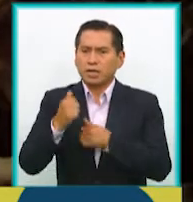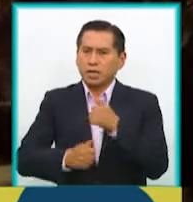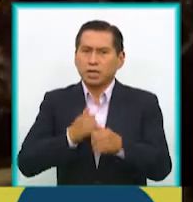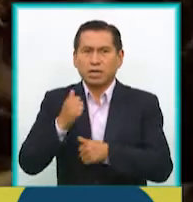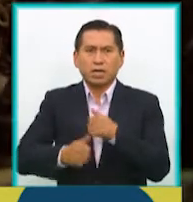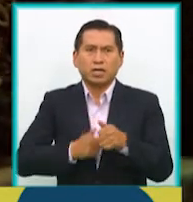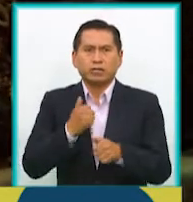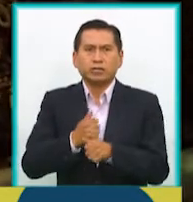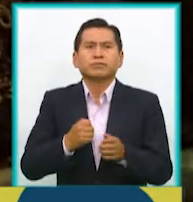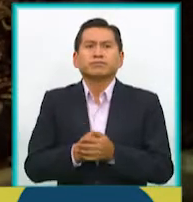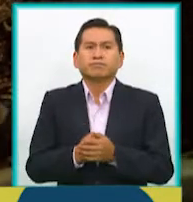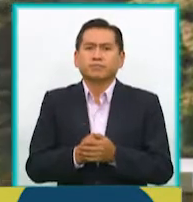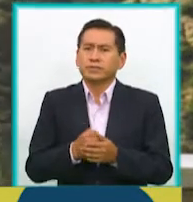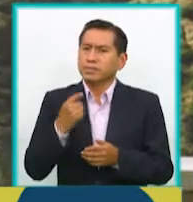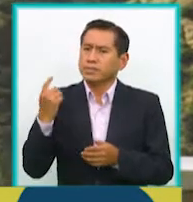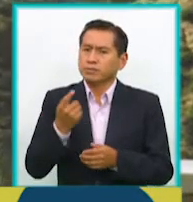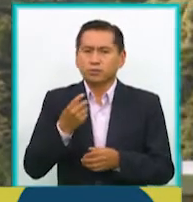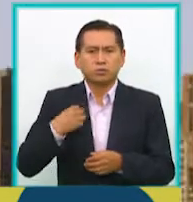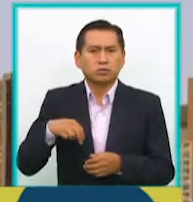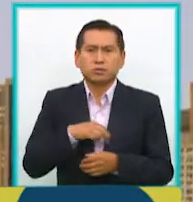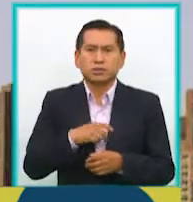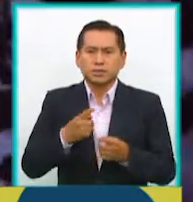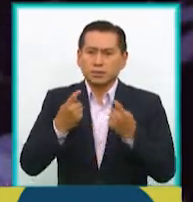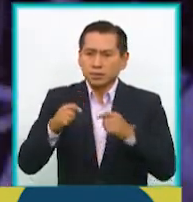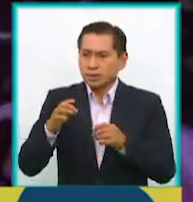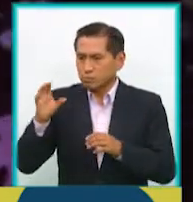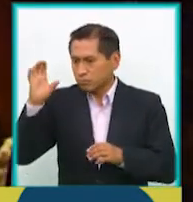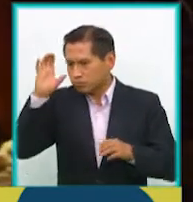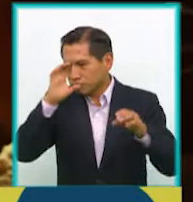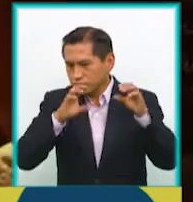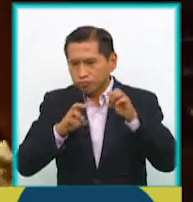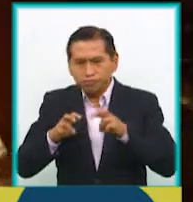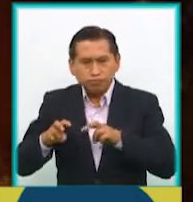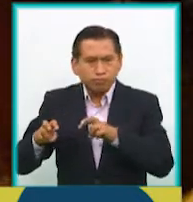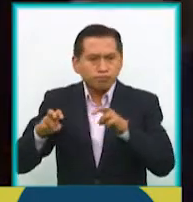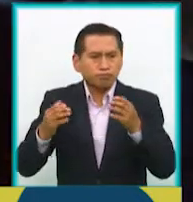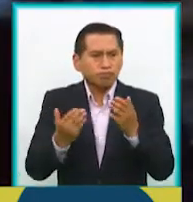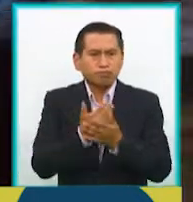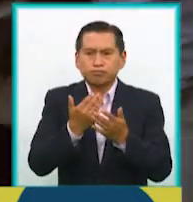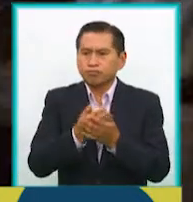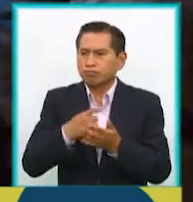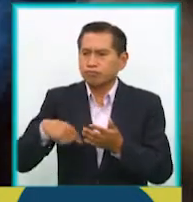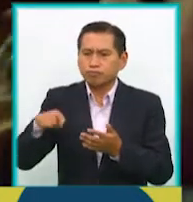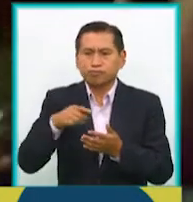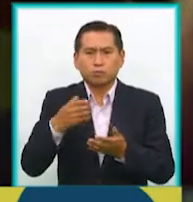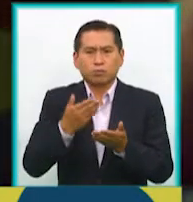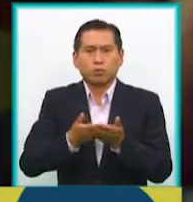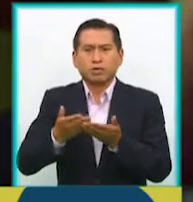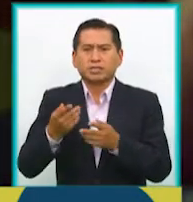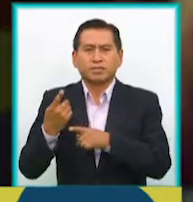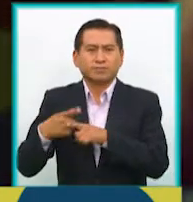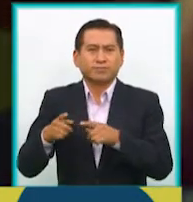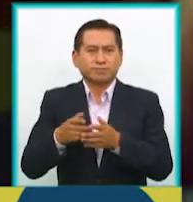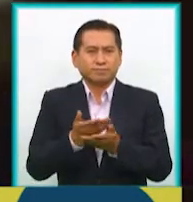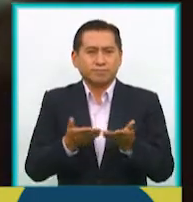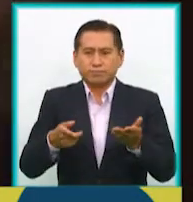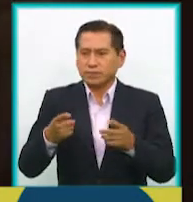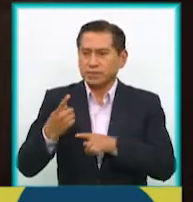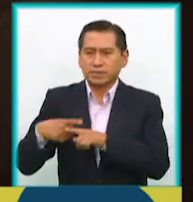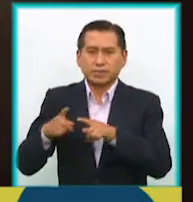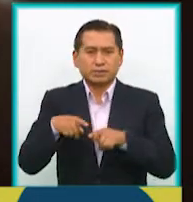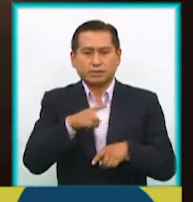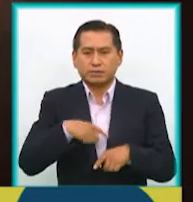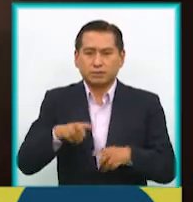y siempre tratamos de explorar nuevas narrativas, nuevas propuestas, en distintas